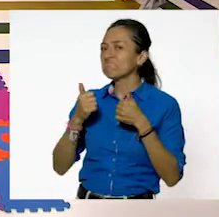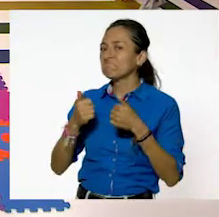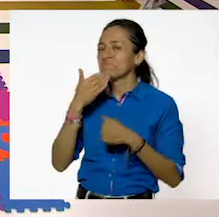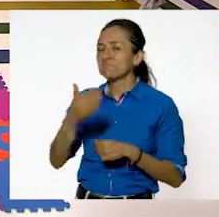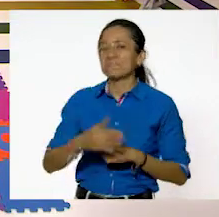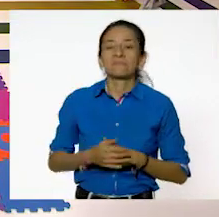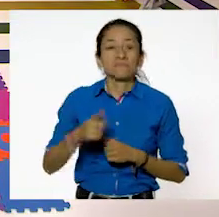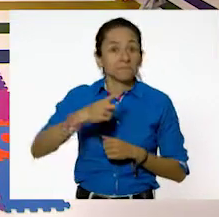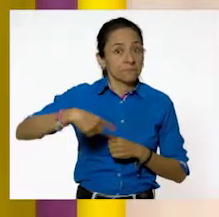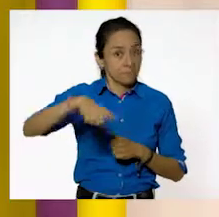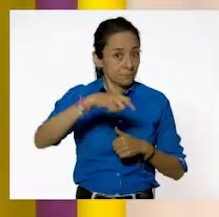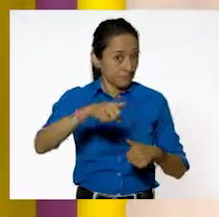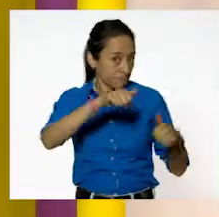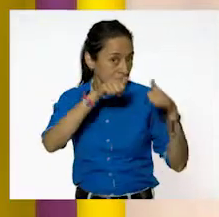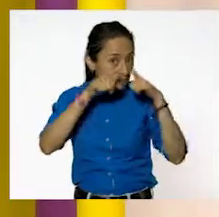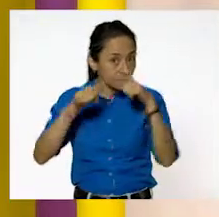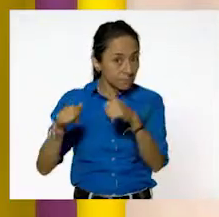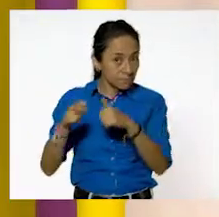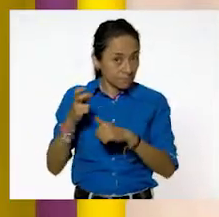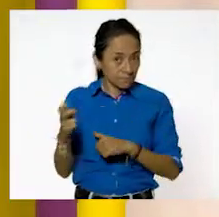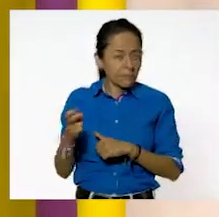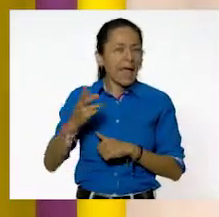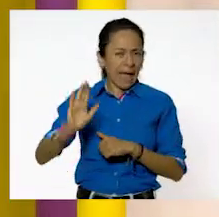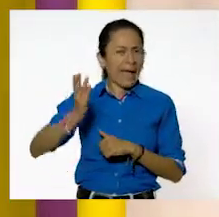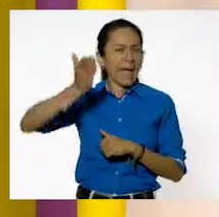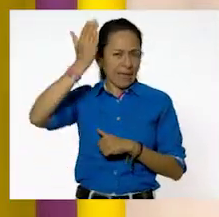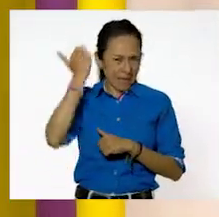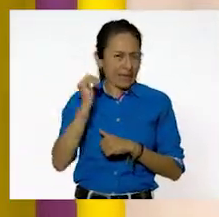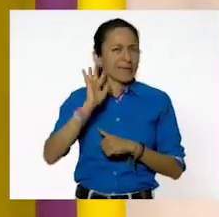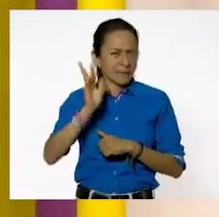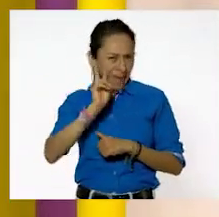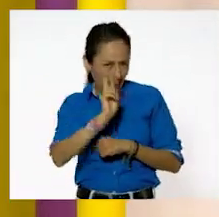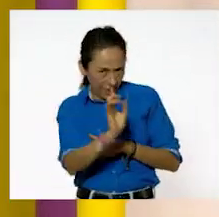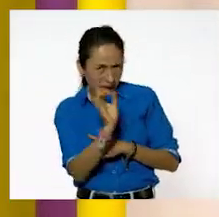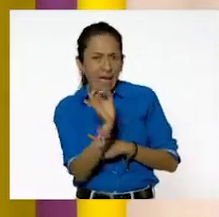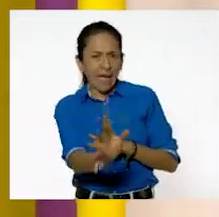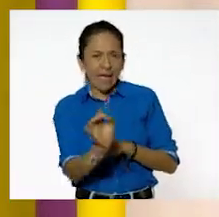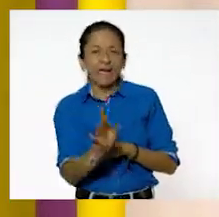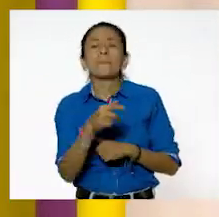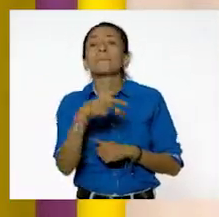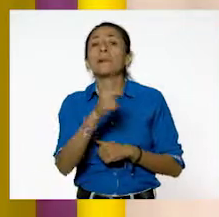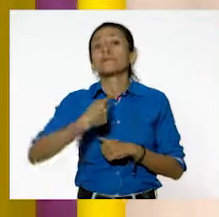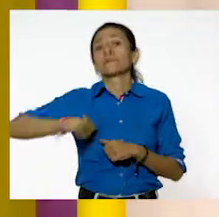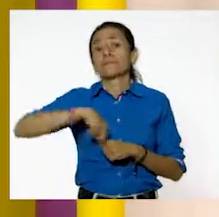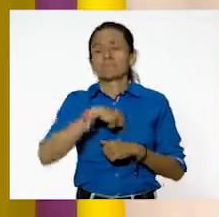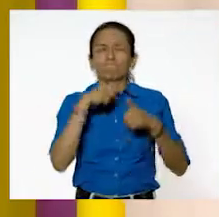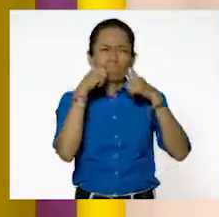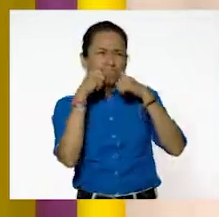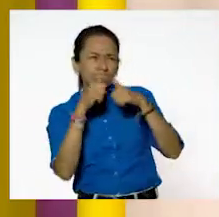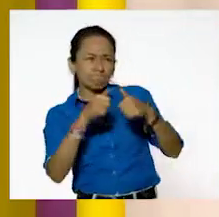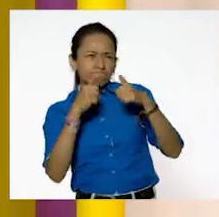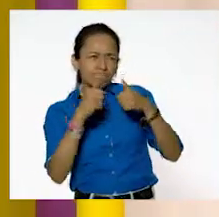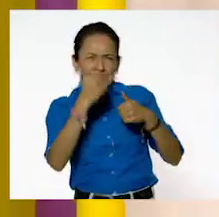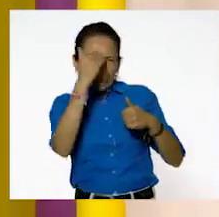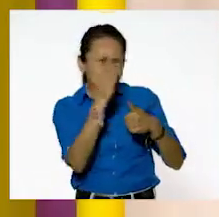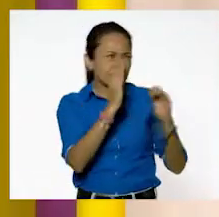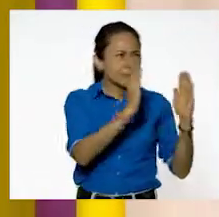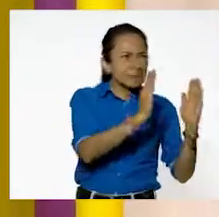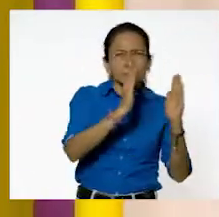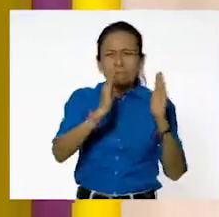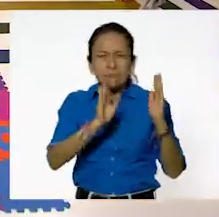Atentos con este. Ya lo hemos visto en algunas otras clases. Sin embargo, hay que estar atentos para saber a qué pertenece.